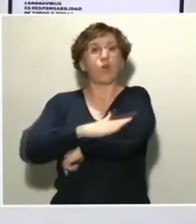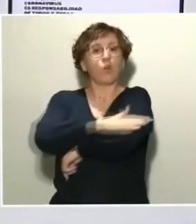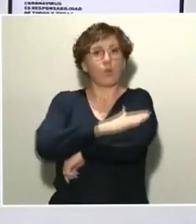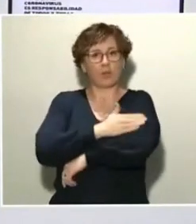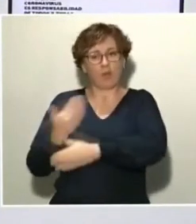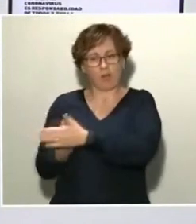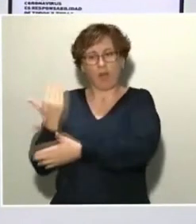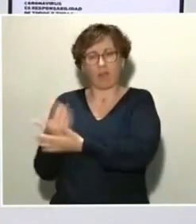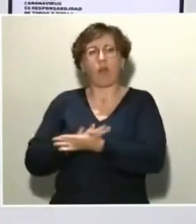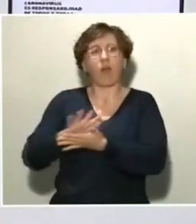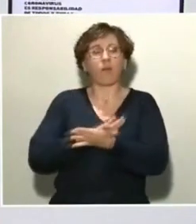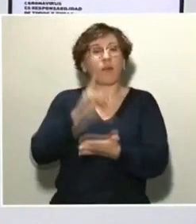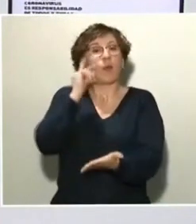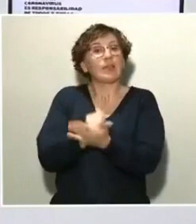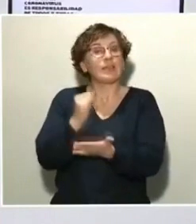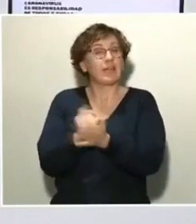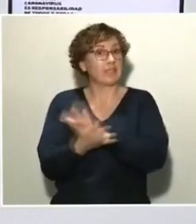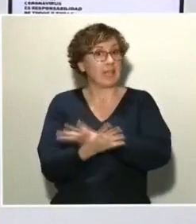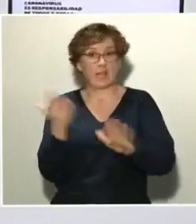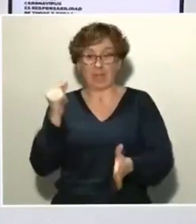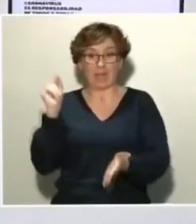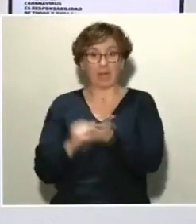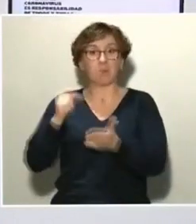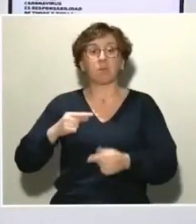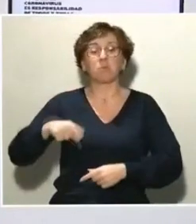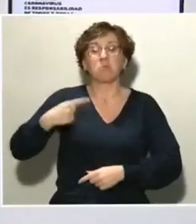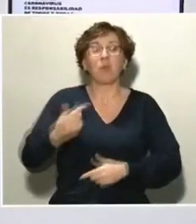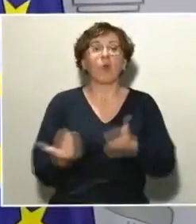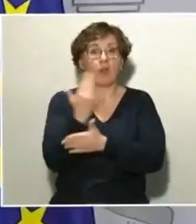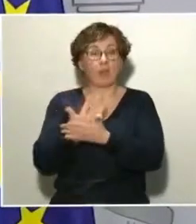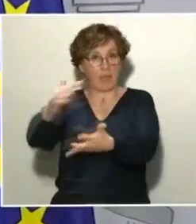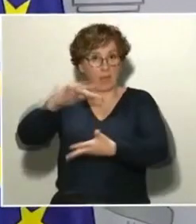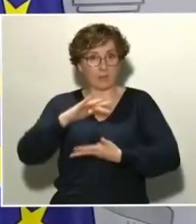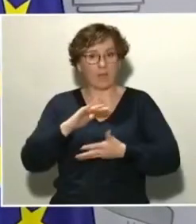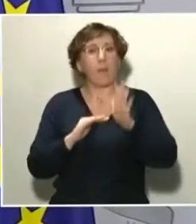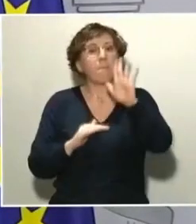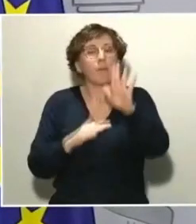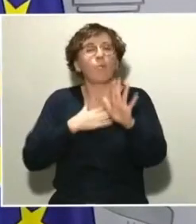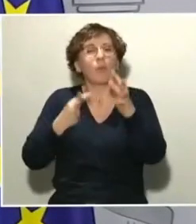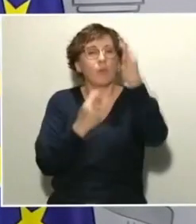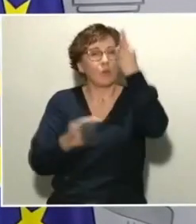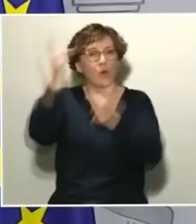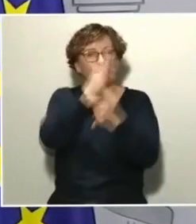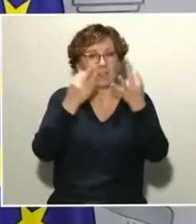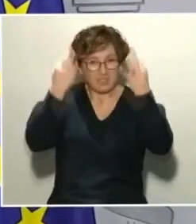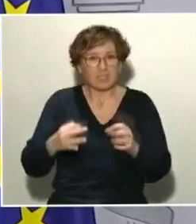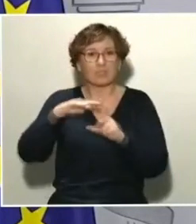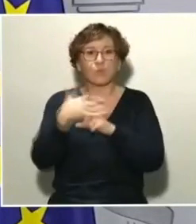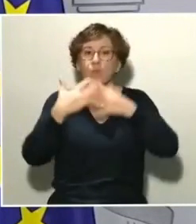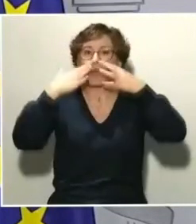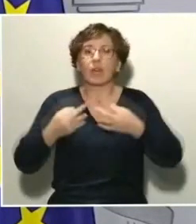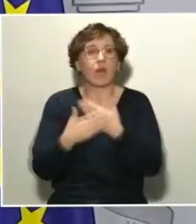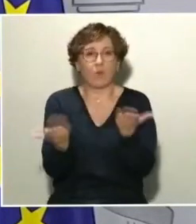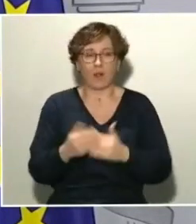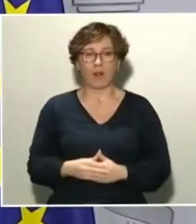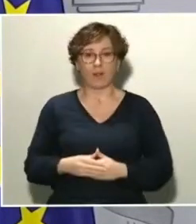rápidos van a llegar en los próximos días, pero ¿se puede ser más concreto? ¿En qué situación realmente está? Y añade, en una pregunta que